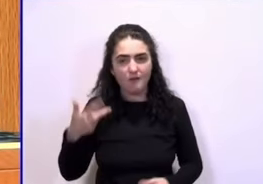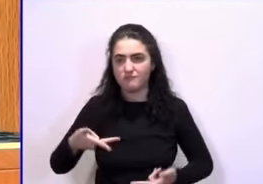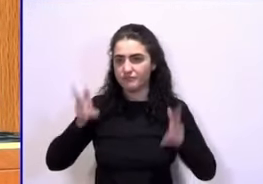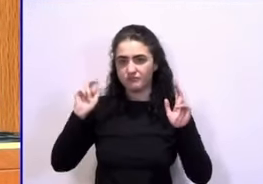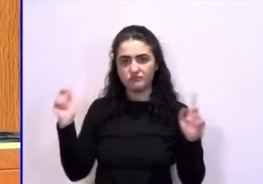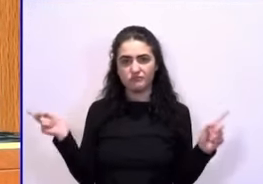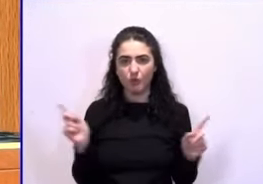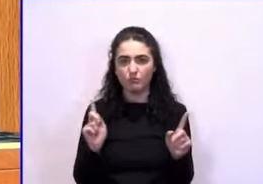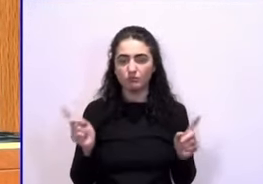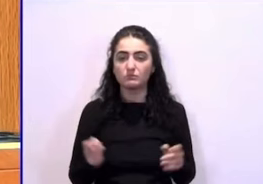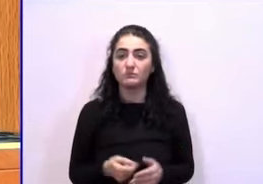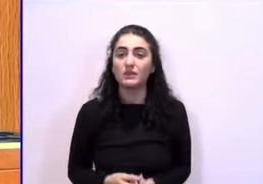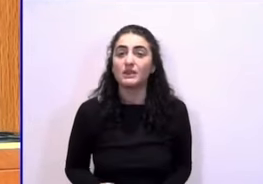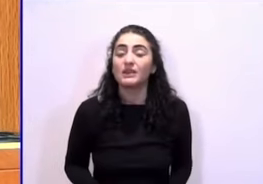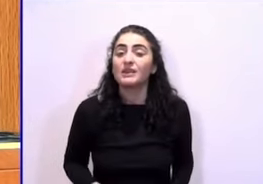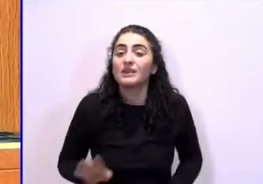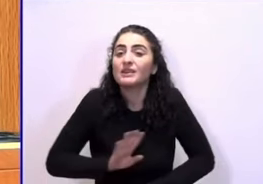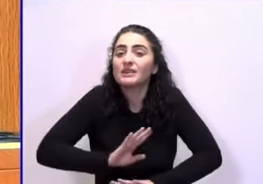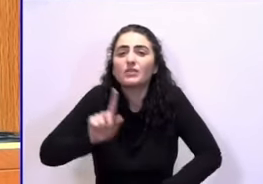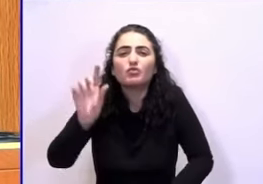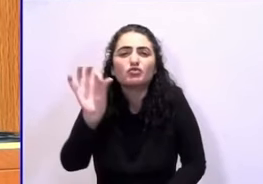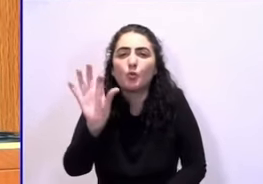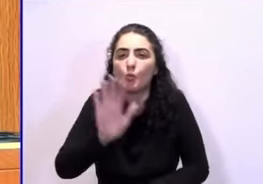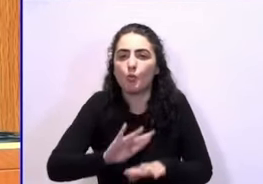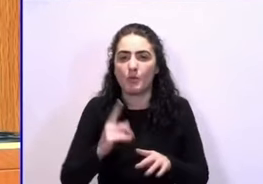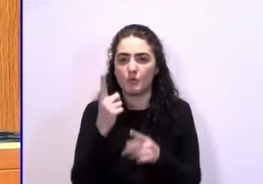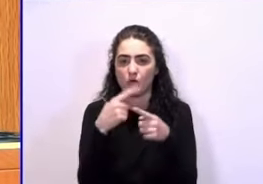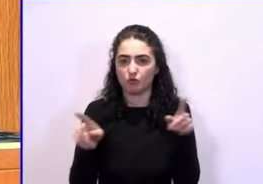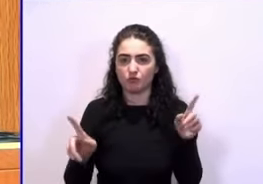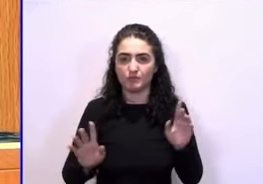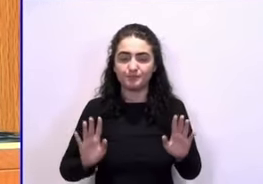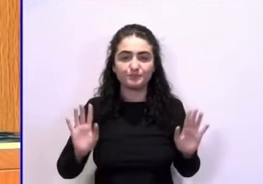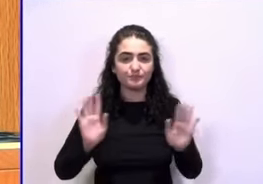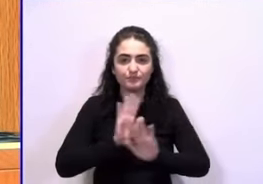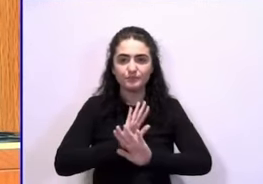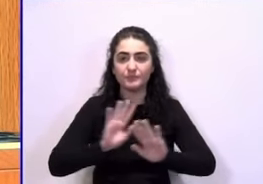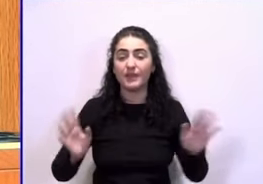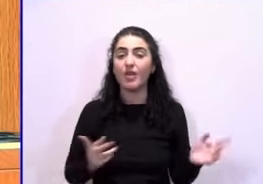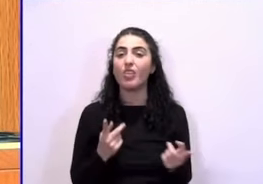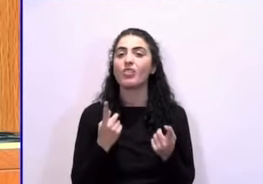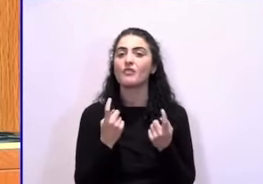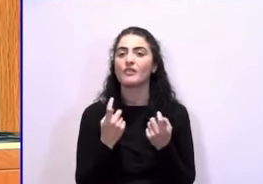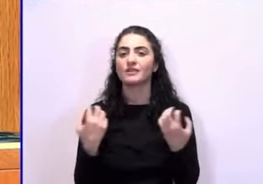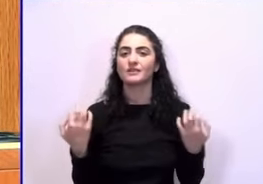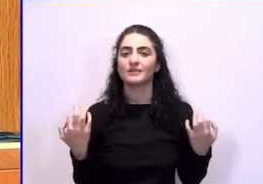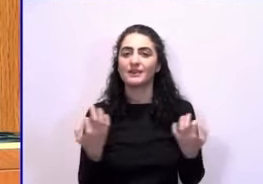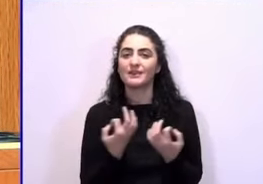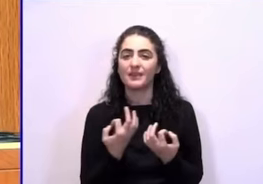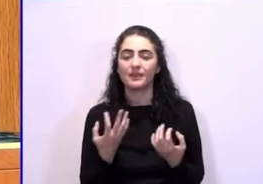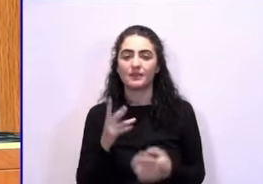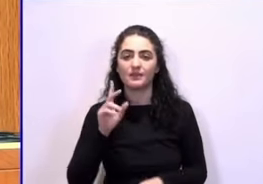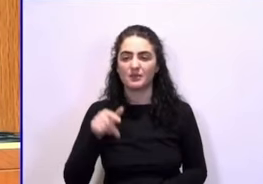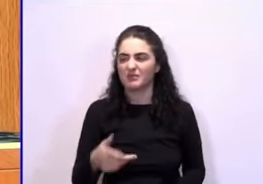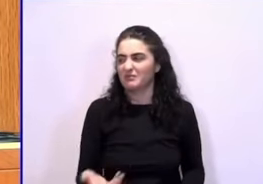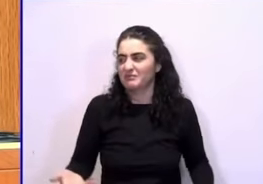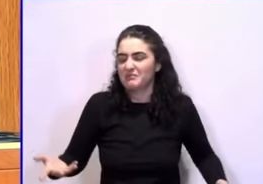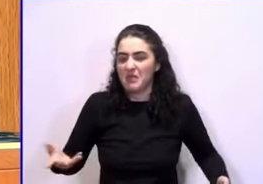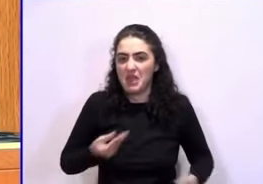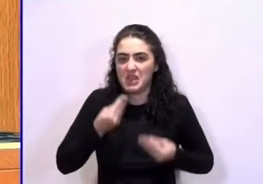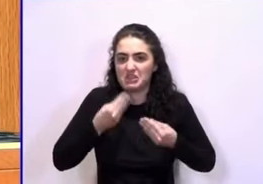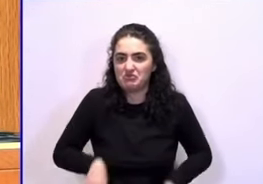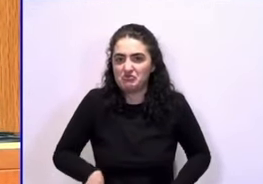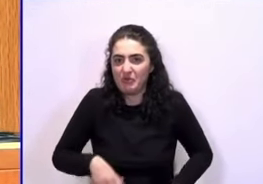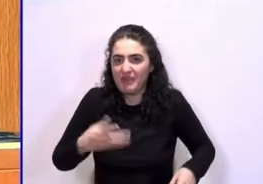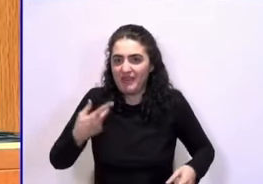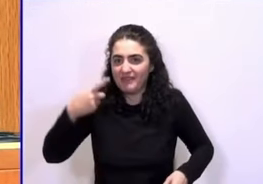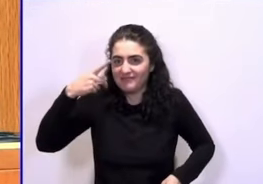Y basta un segundo para decir una cosa. Hace falta también conocer muy poco de la historia para decir lo que